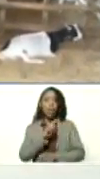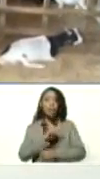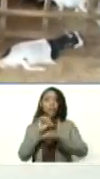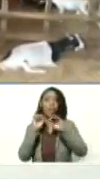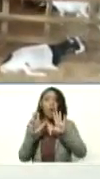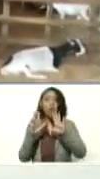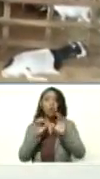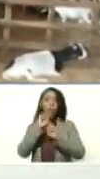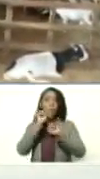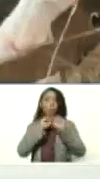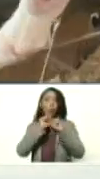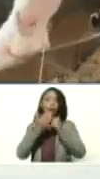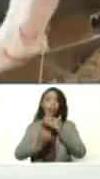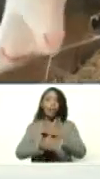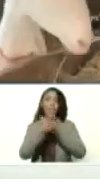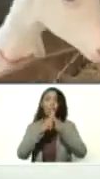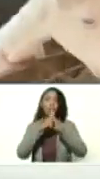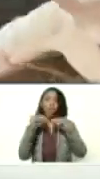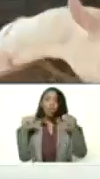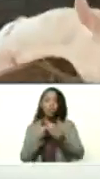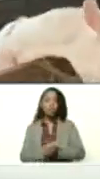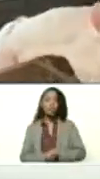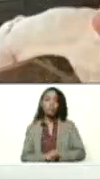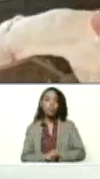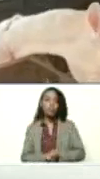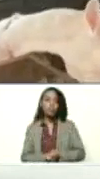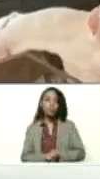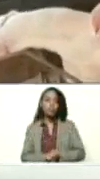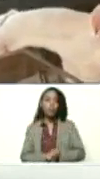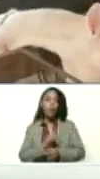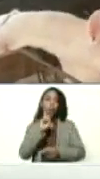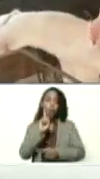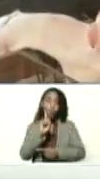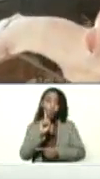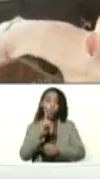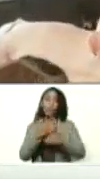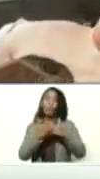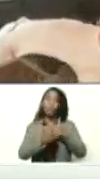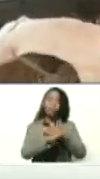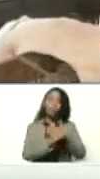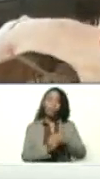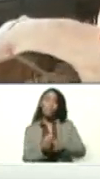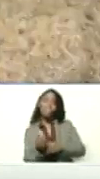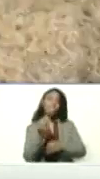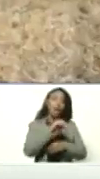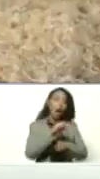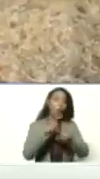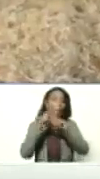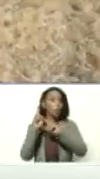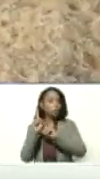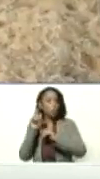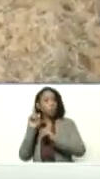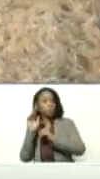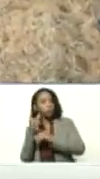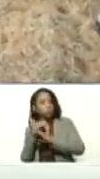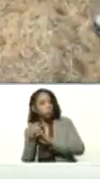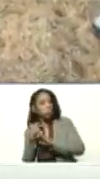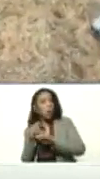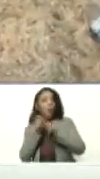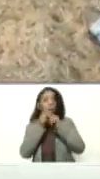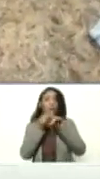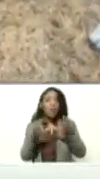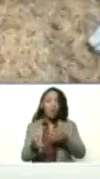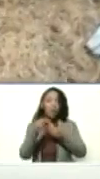motores avanzamos en todos en unos avanzamos más que en otros hubo una expansión del mercado interno